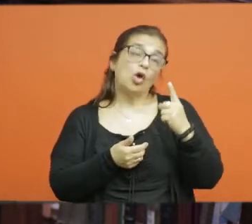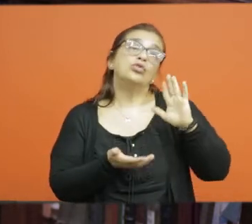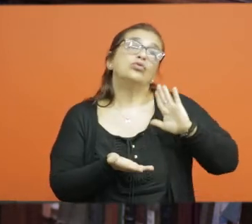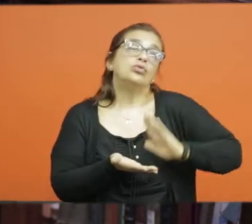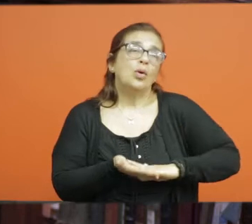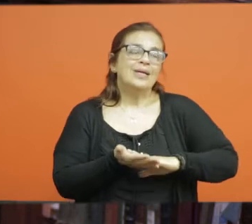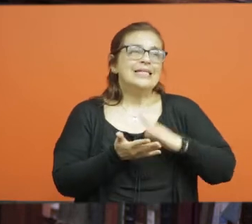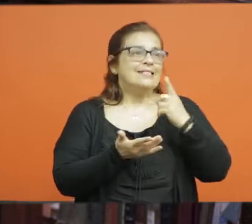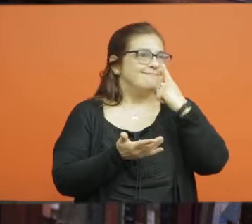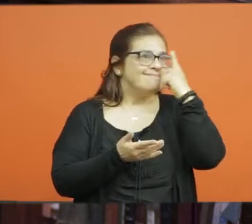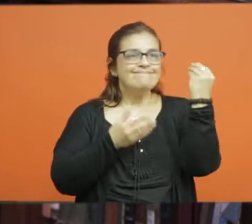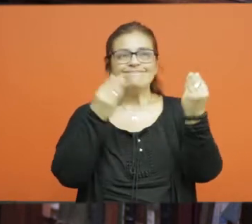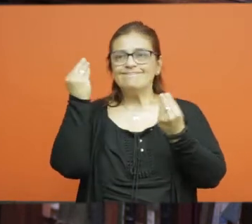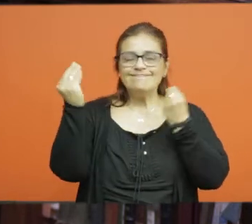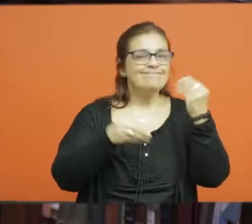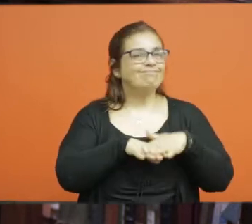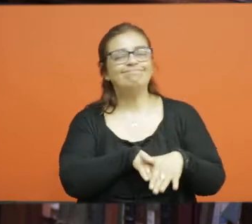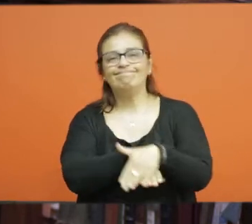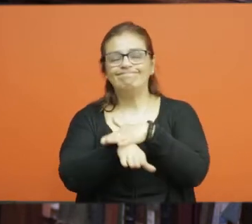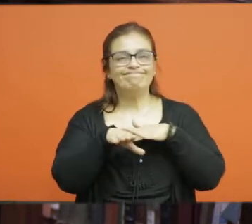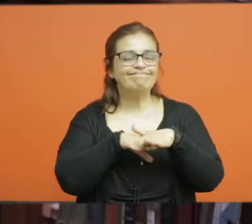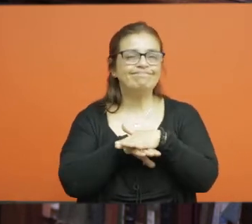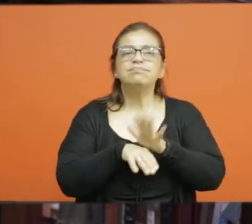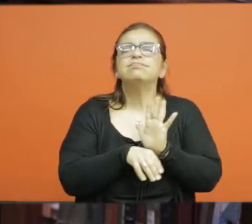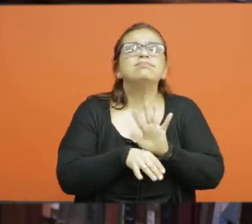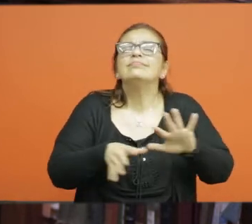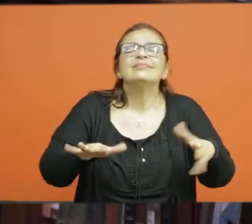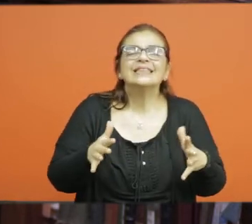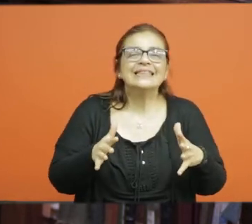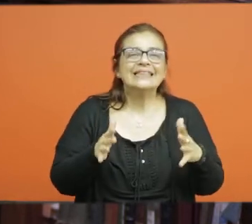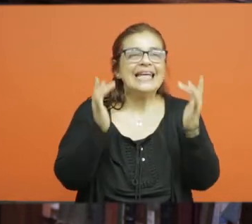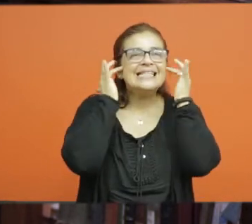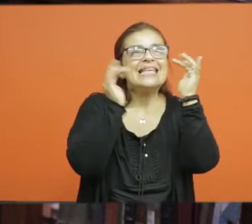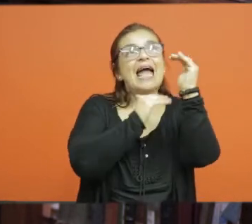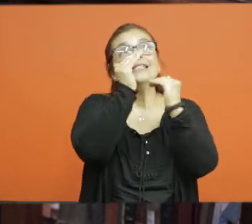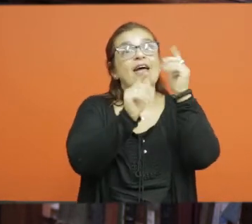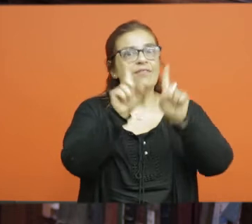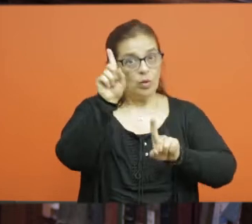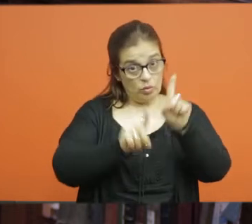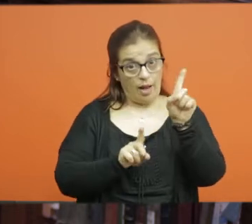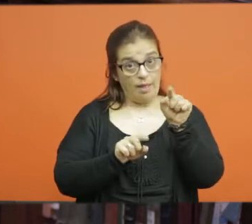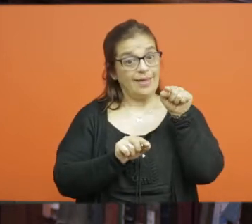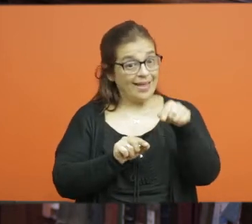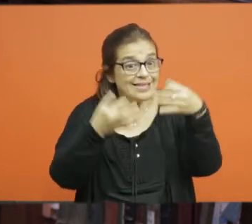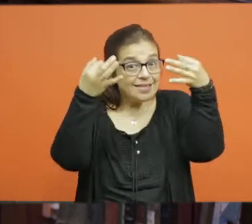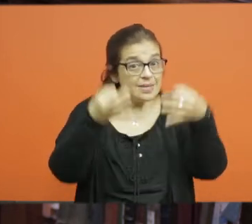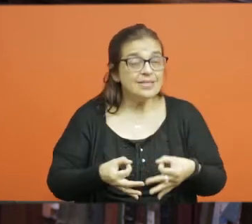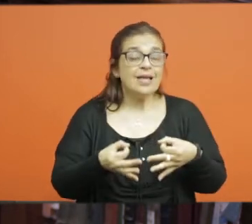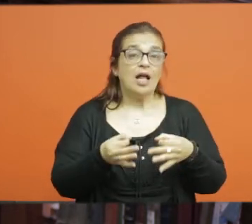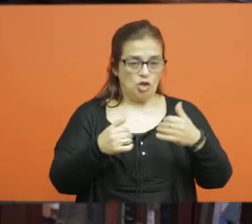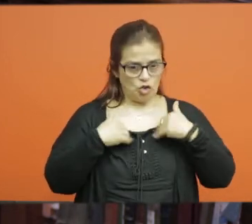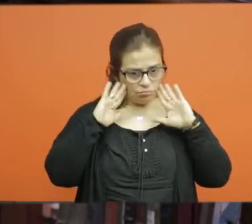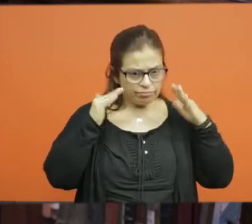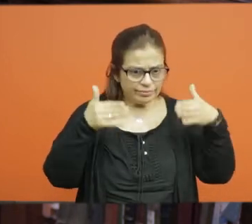la enseñanza superior. Particularmente en lo que estoy trabajando tiene que ver con, digamos,